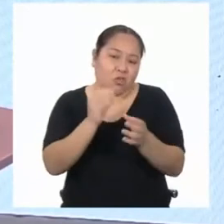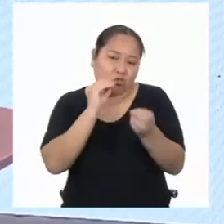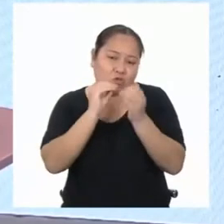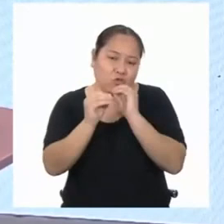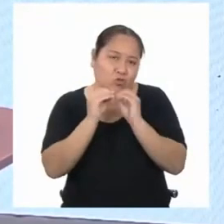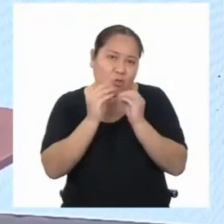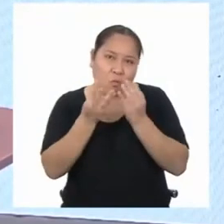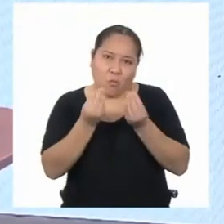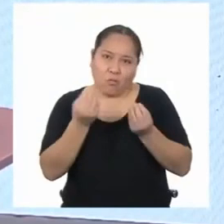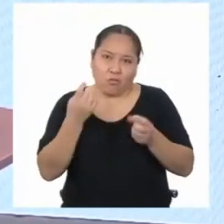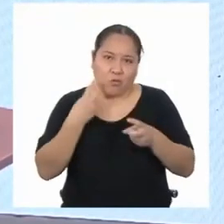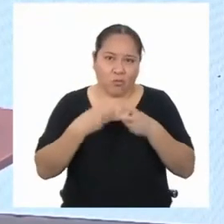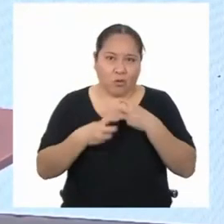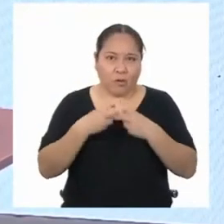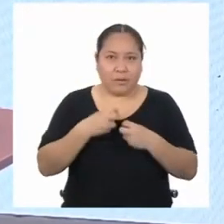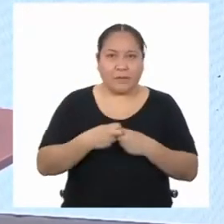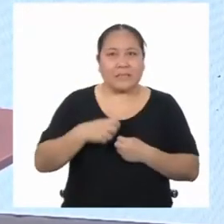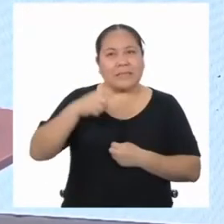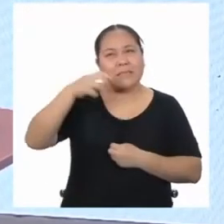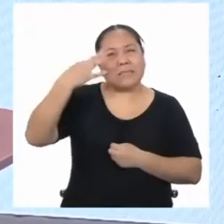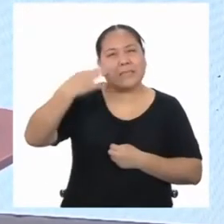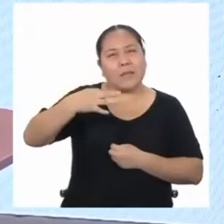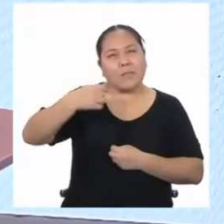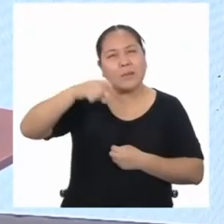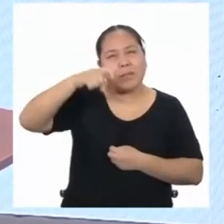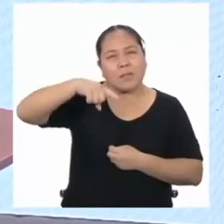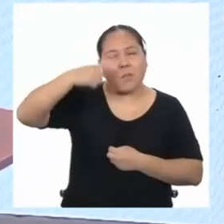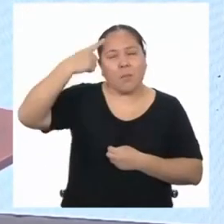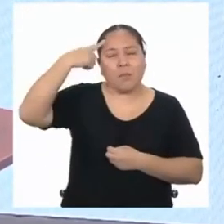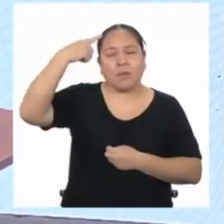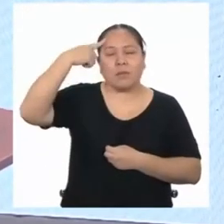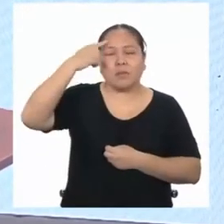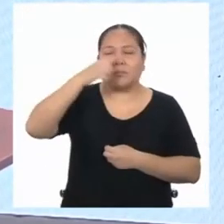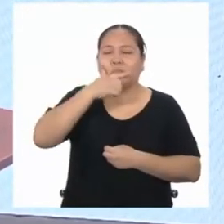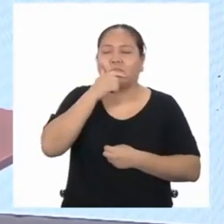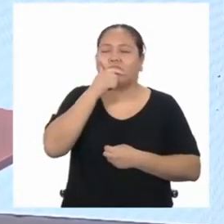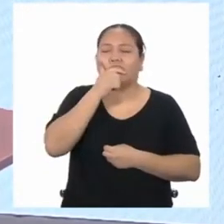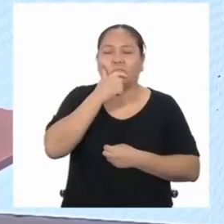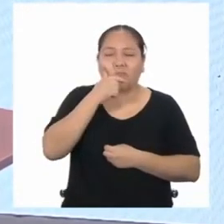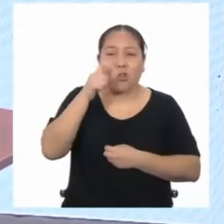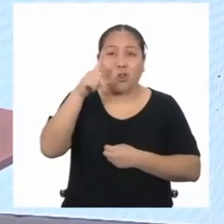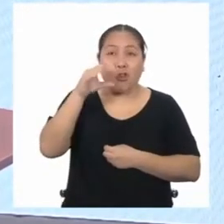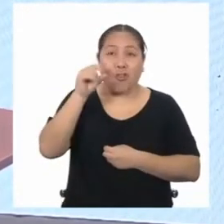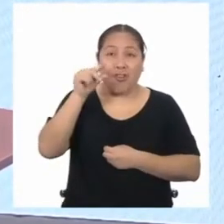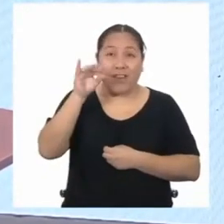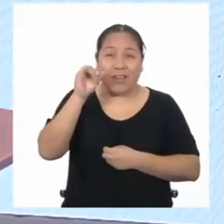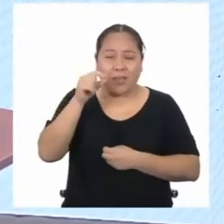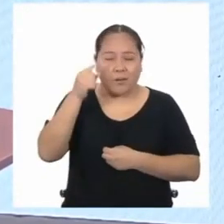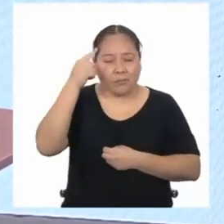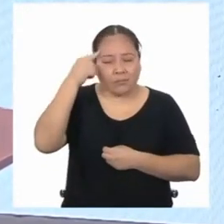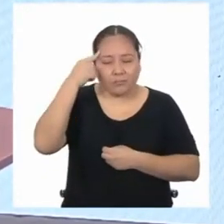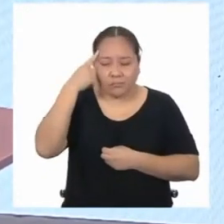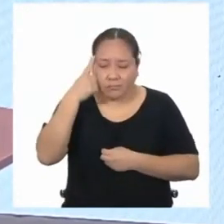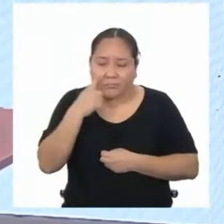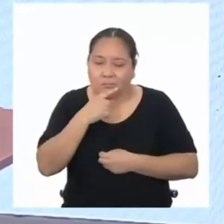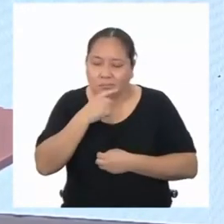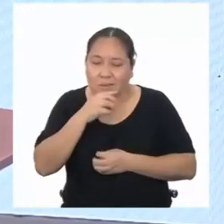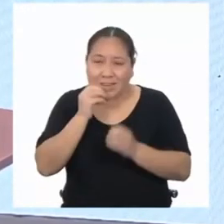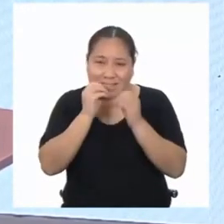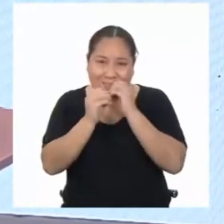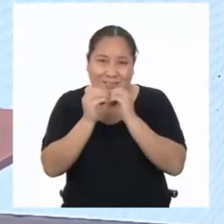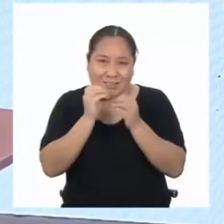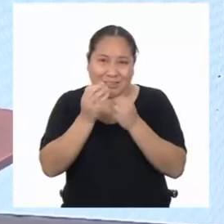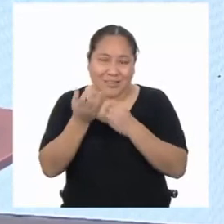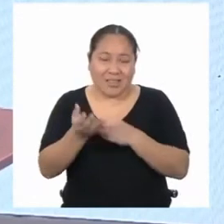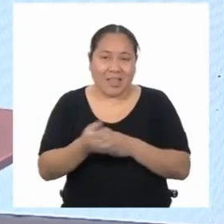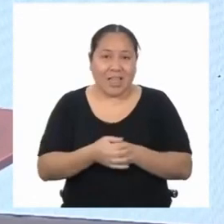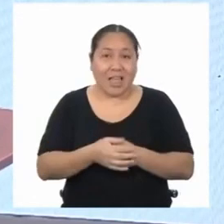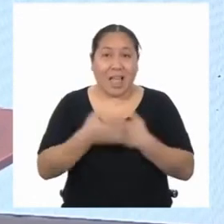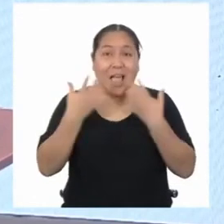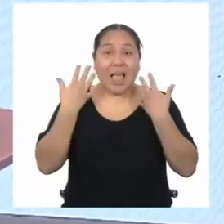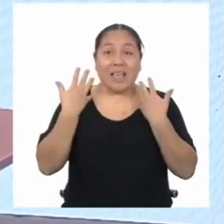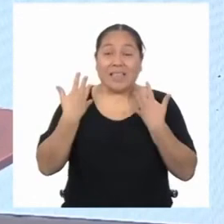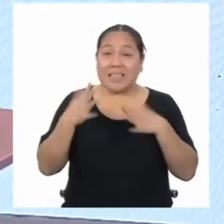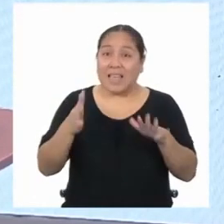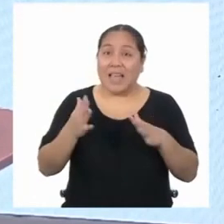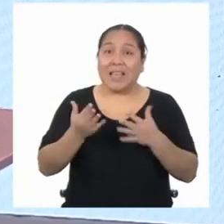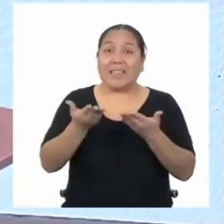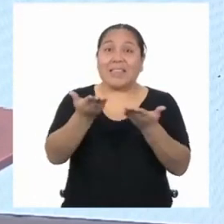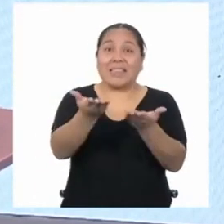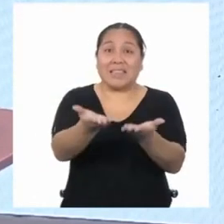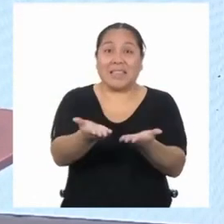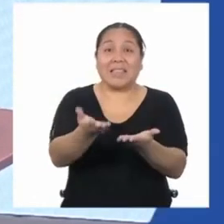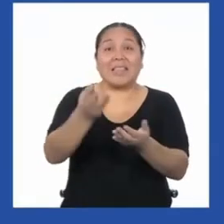todo en esta vida, debemos pensar de manera lógica, para resolverlas de forma más sencilla. Ahora que están con toda esta información